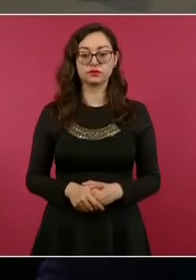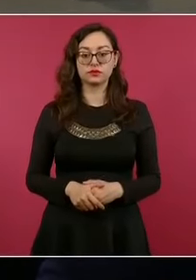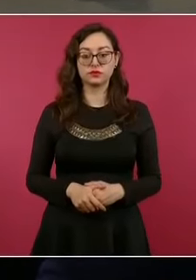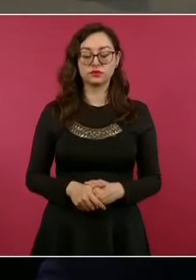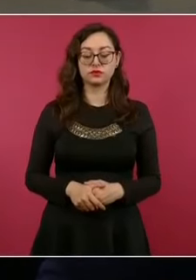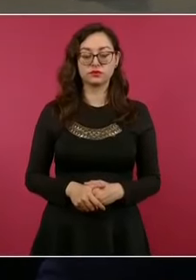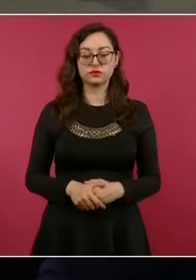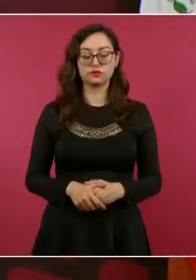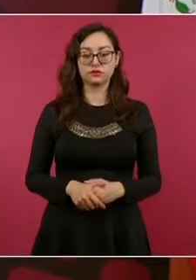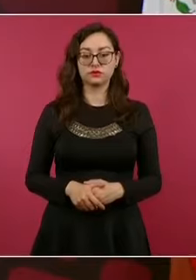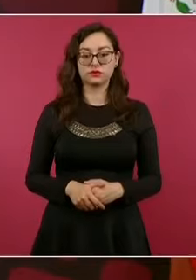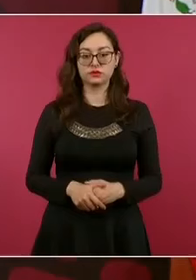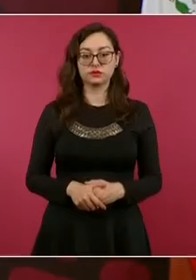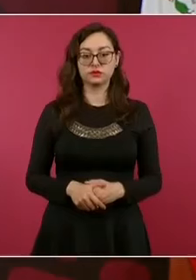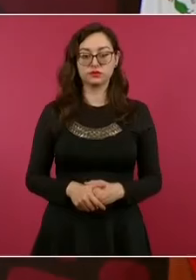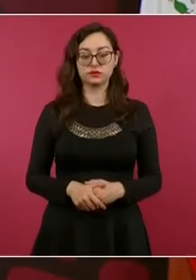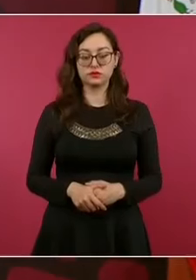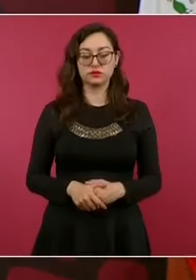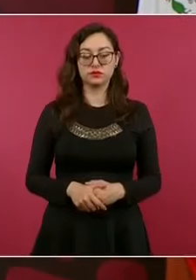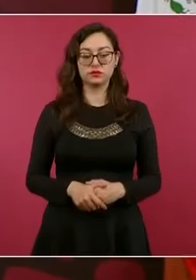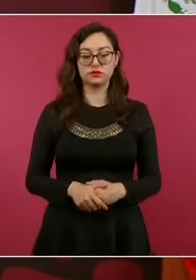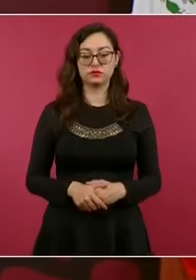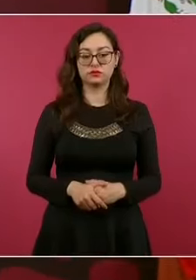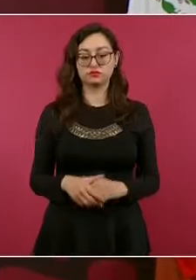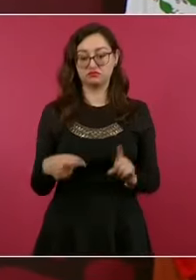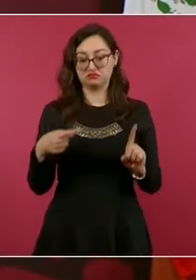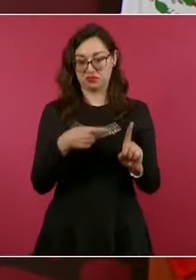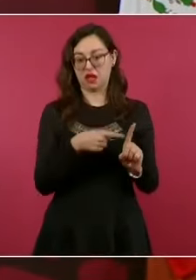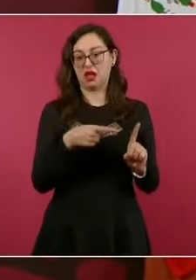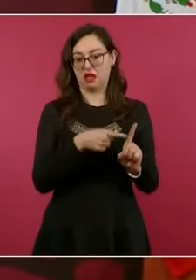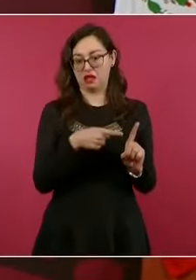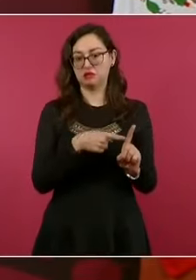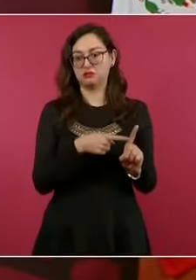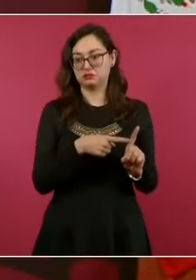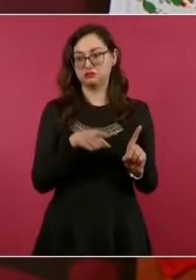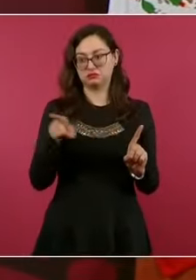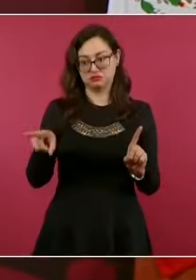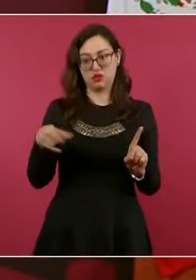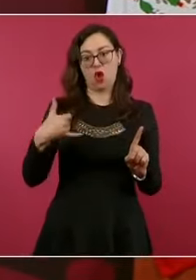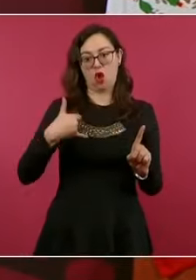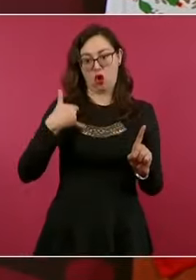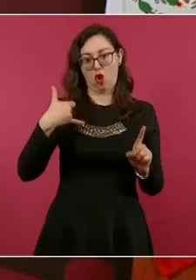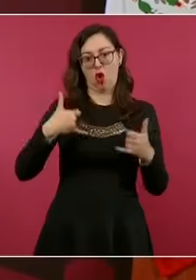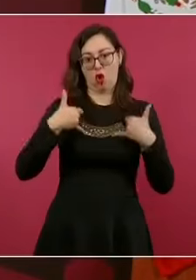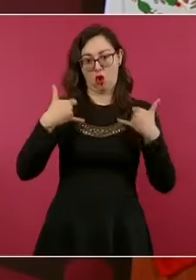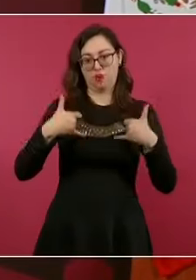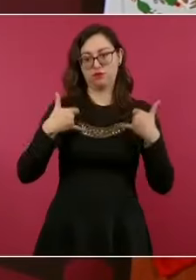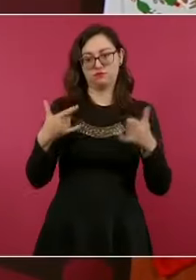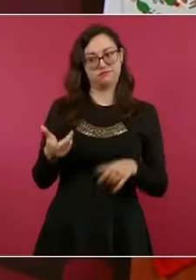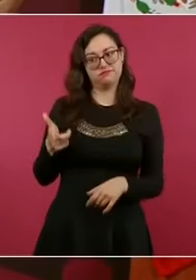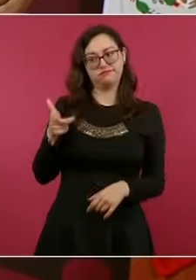al joven estudiante de Ayotzinapa,